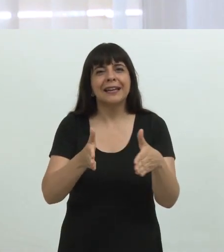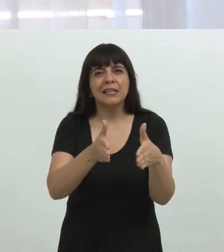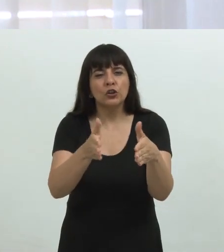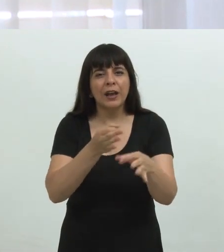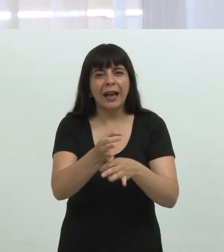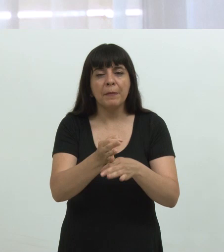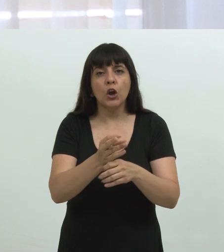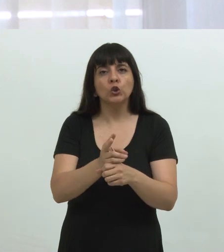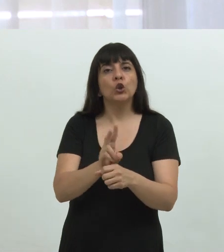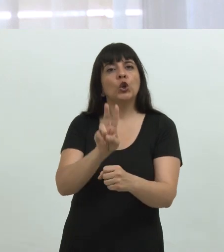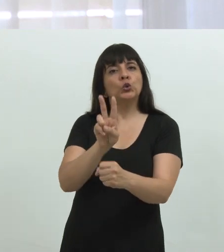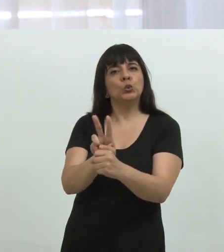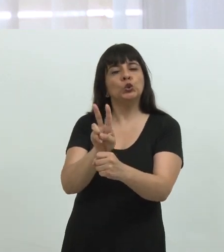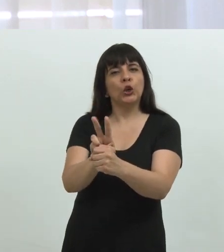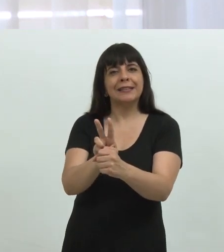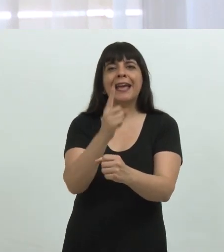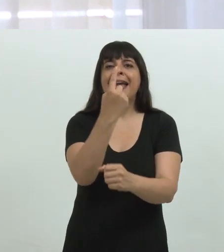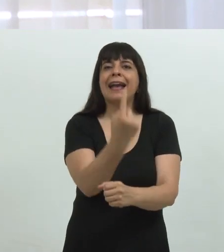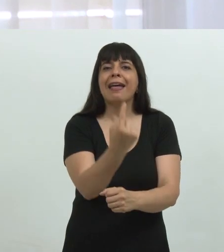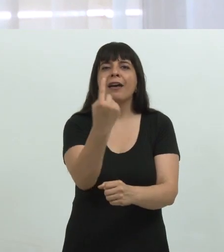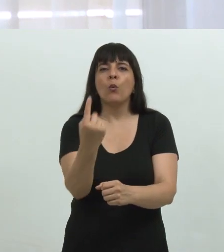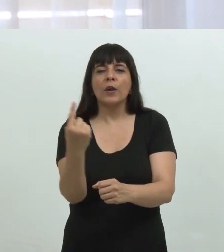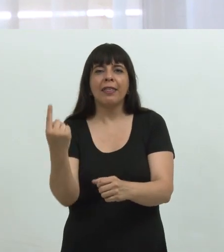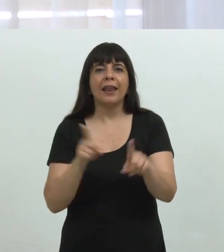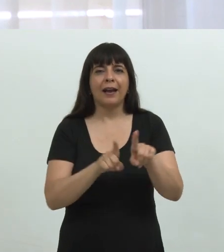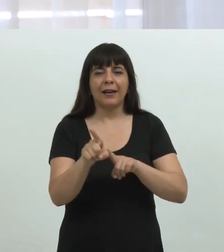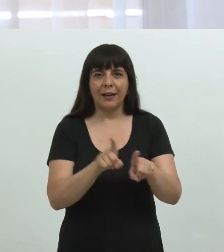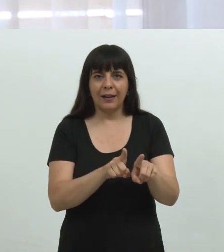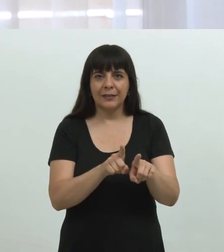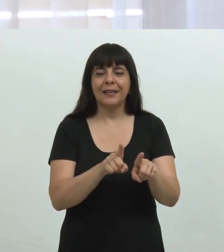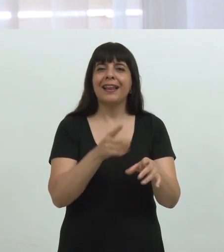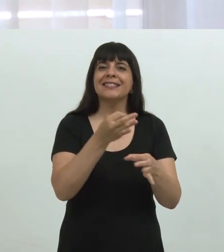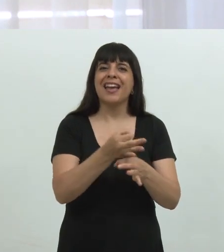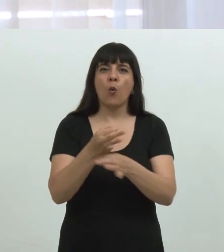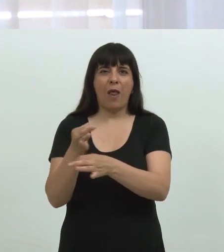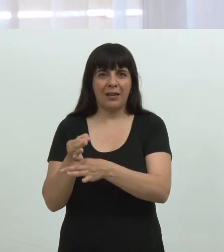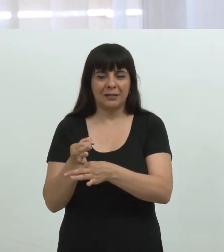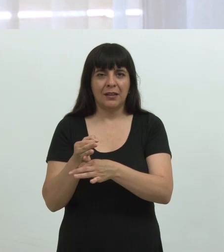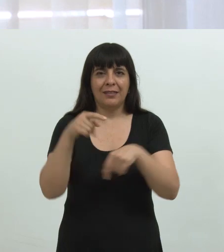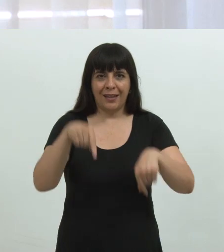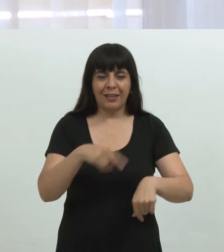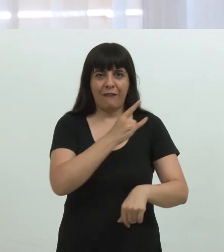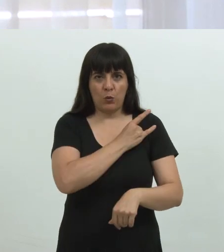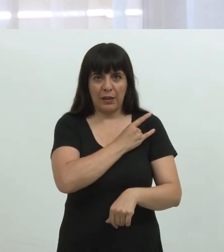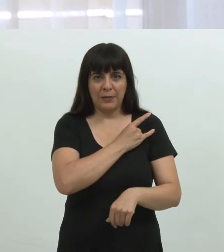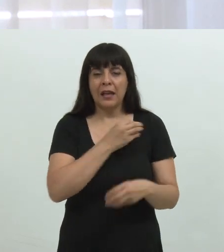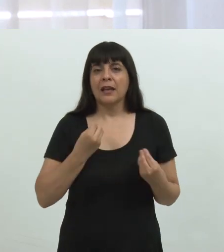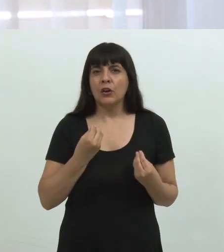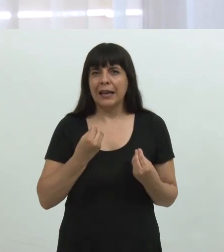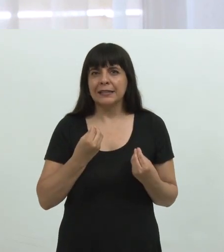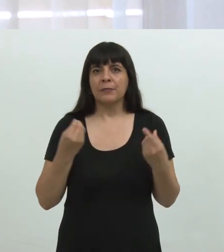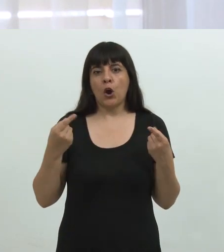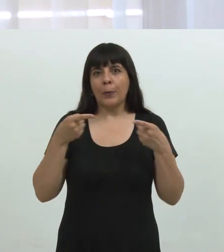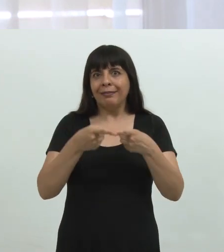en cada una de las carreras y de las escuelas que nuclean a esta facultad que tiene el objetivo de hacer el